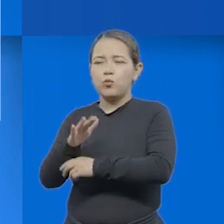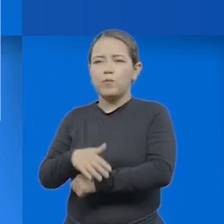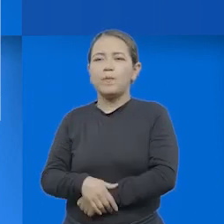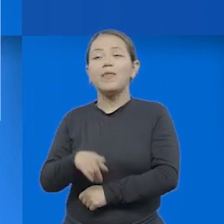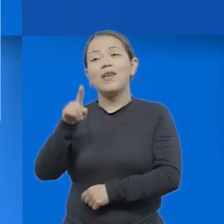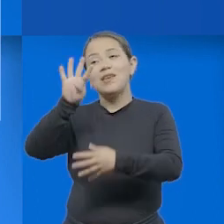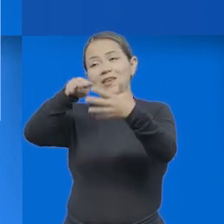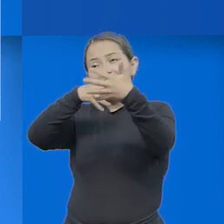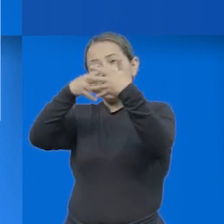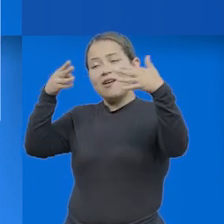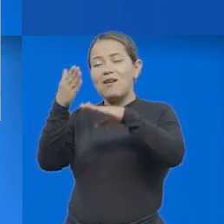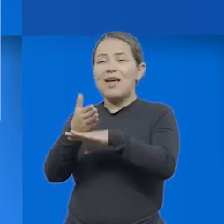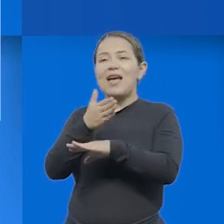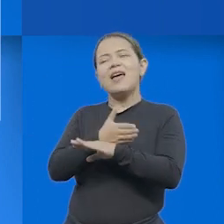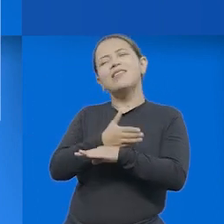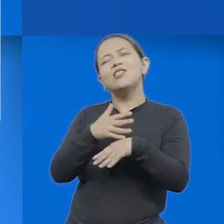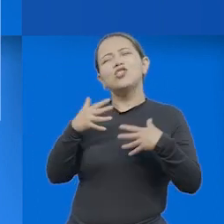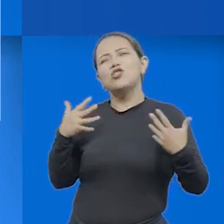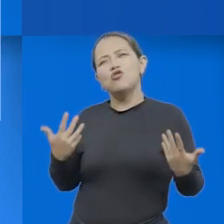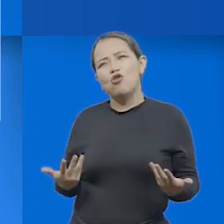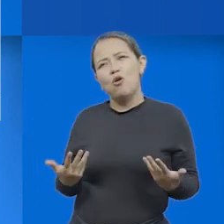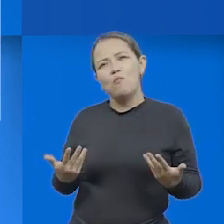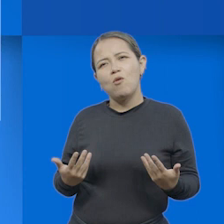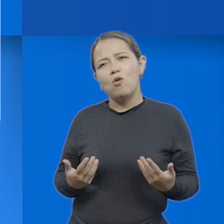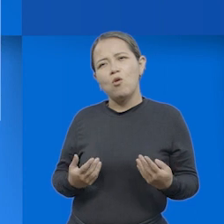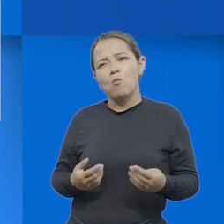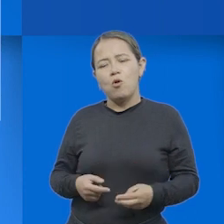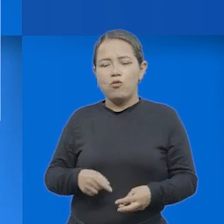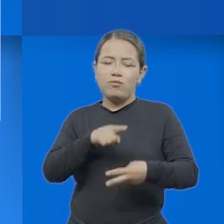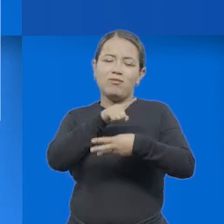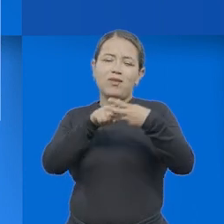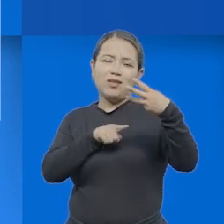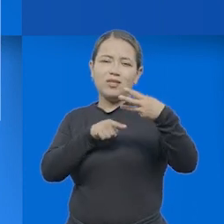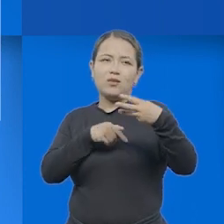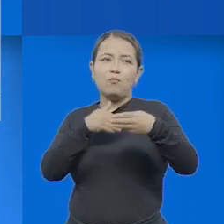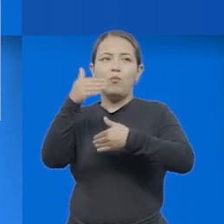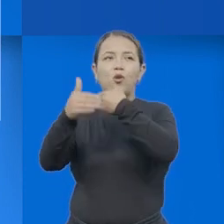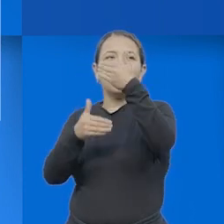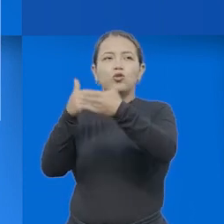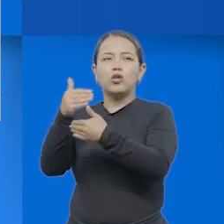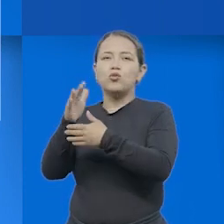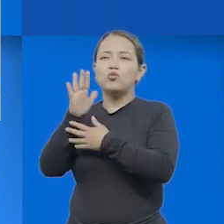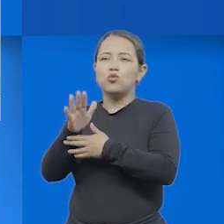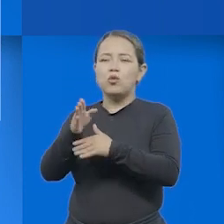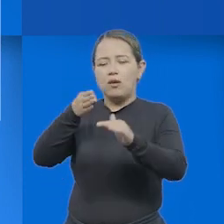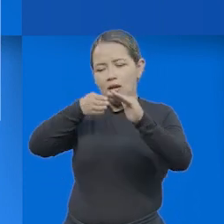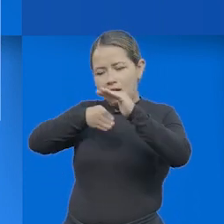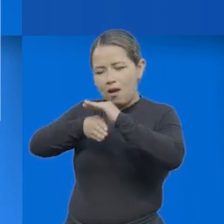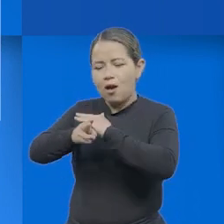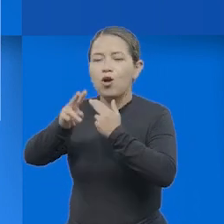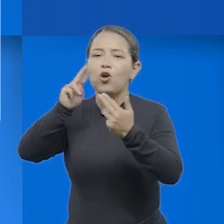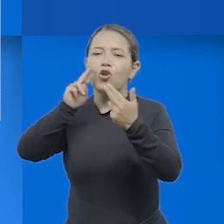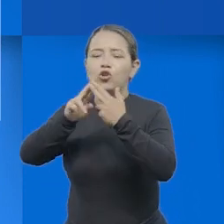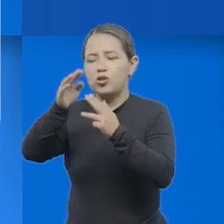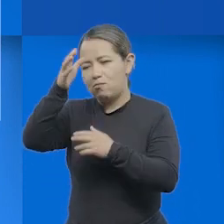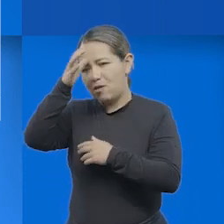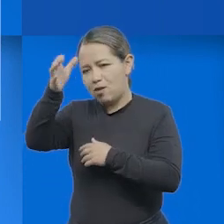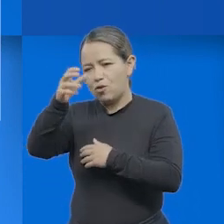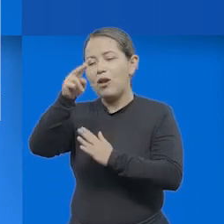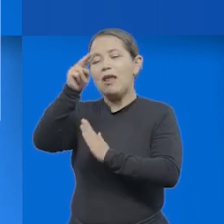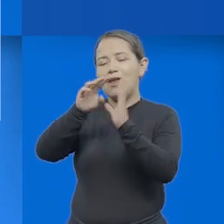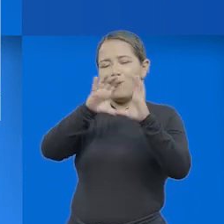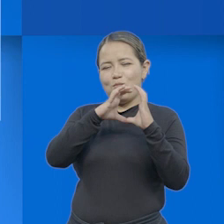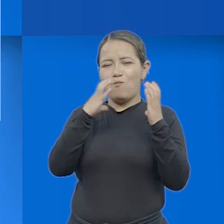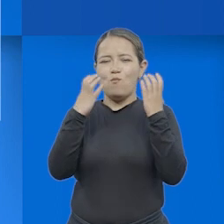Entonces, esta tabla originalmente aparece con tres fases en el proceso de escritura que es acceso al conocimiento,